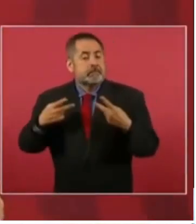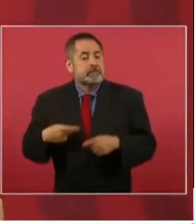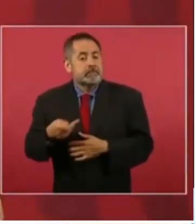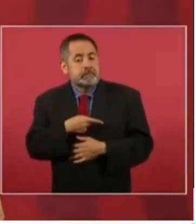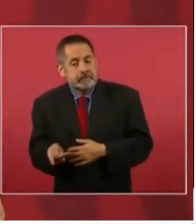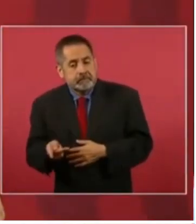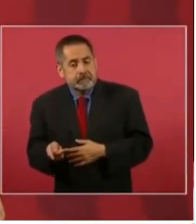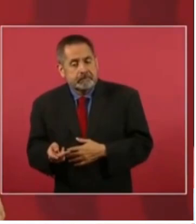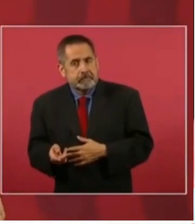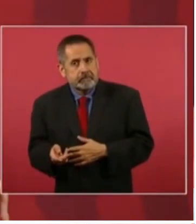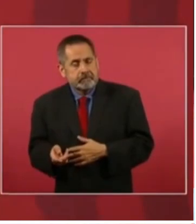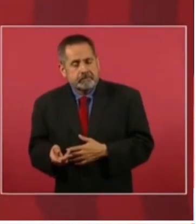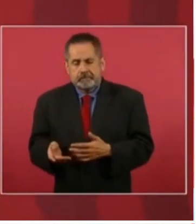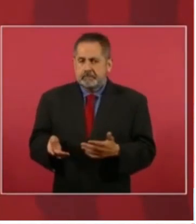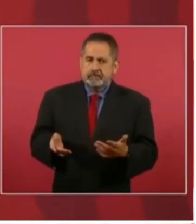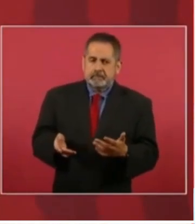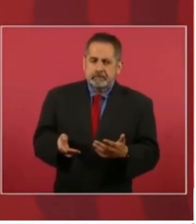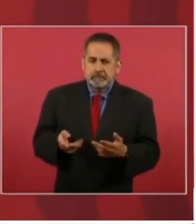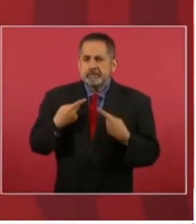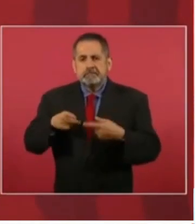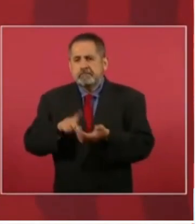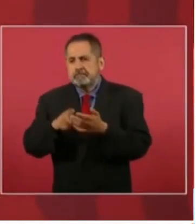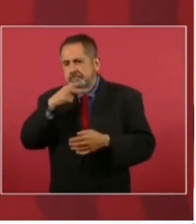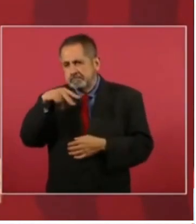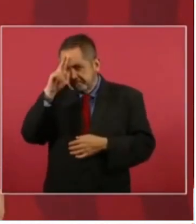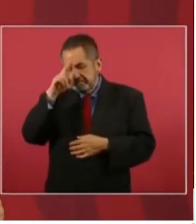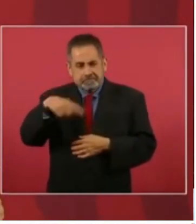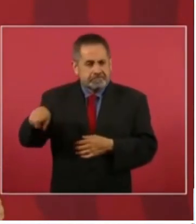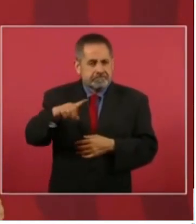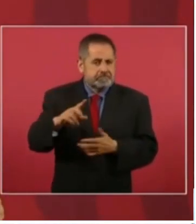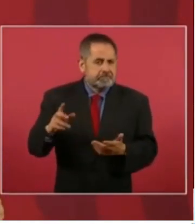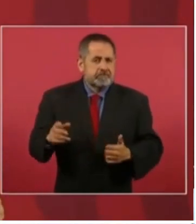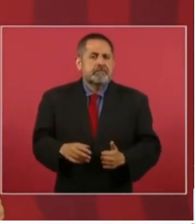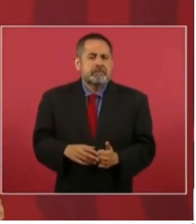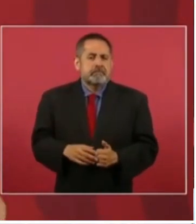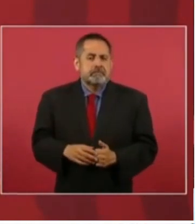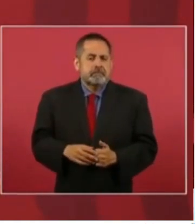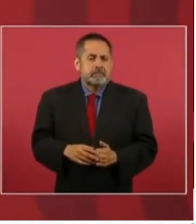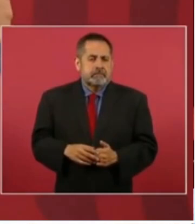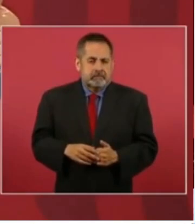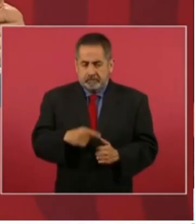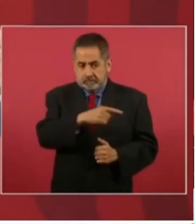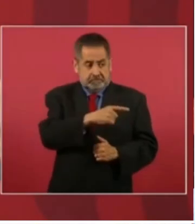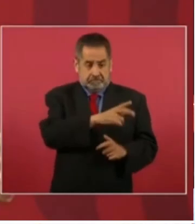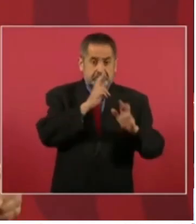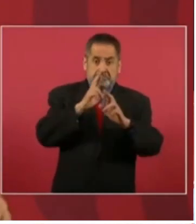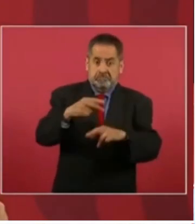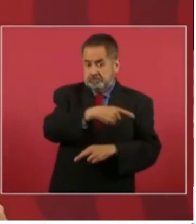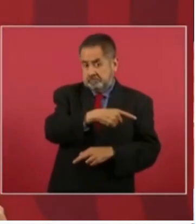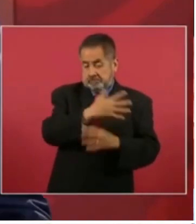los analfabetas así contesten